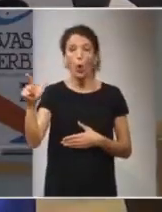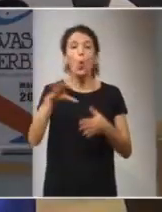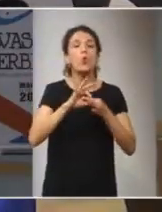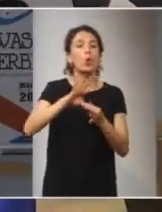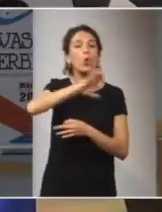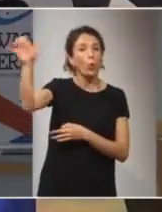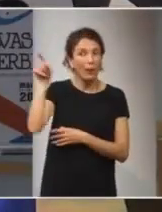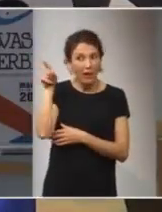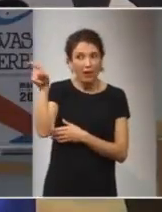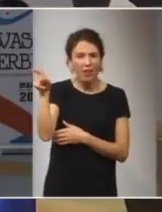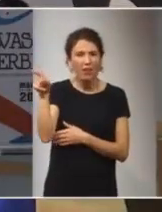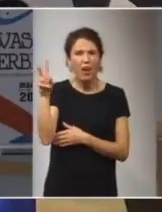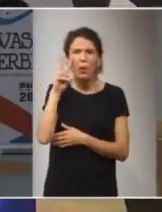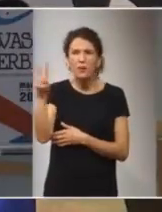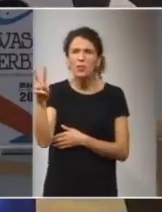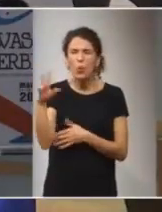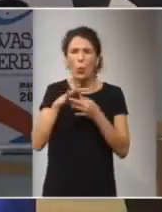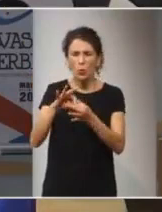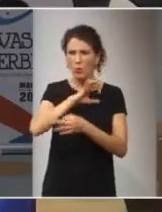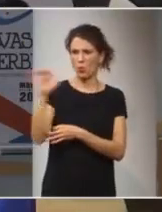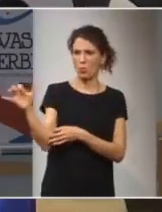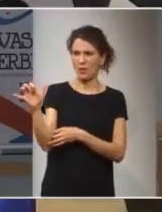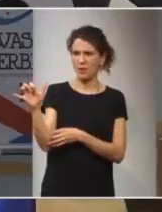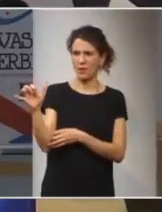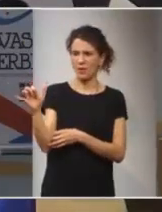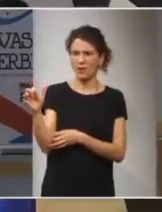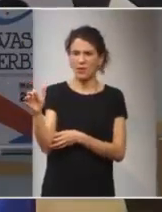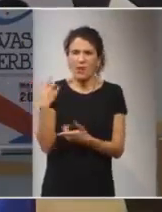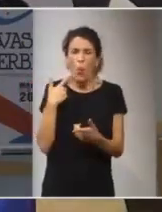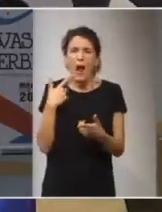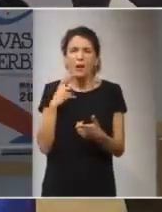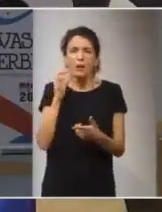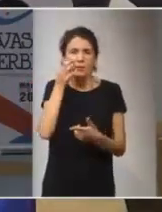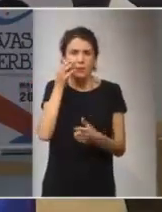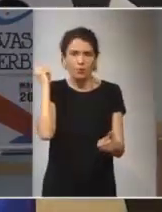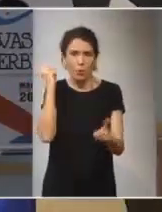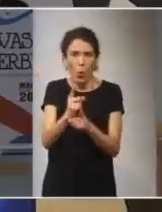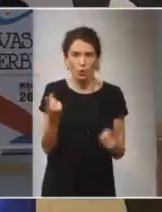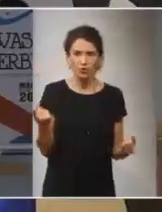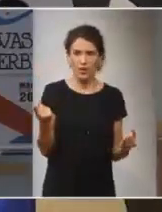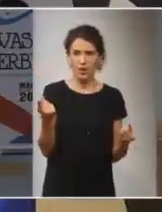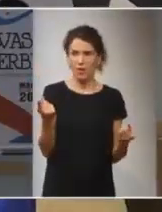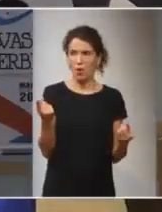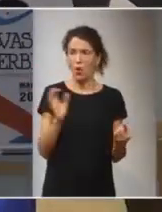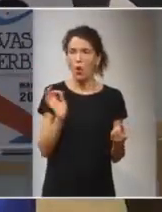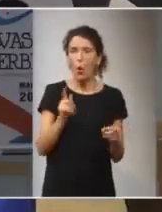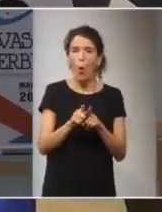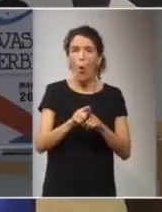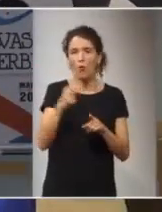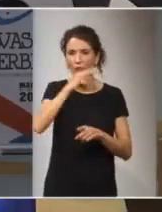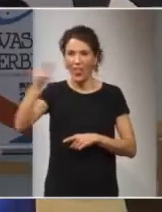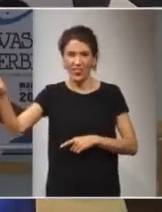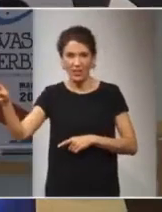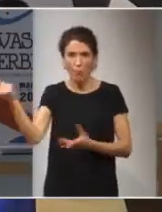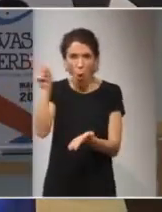Europea ¿quién ha visto esta Unión Europea en donde la xenofobia en donde el neofascismo